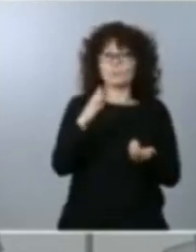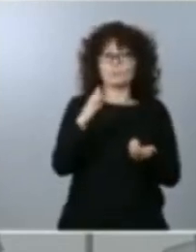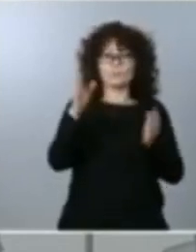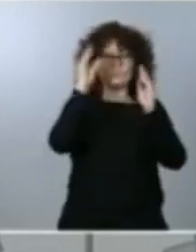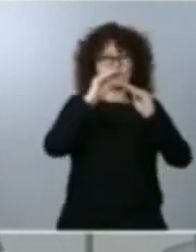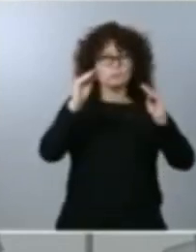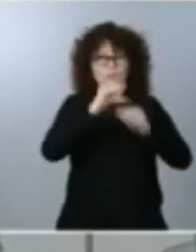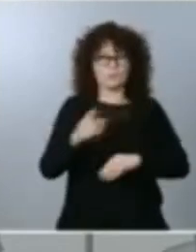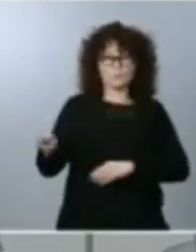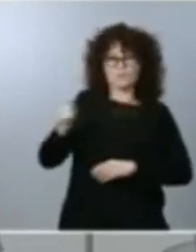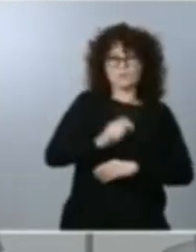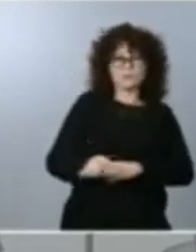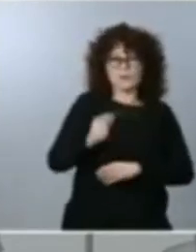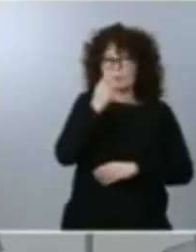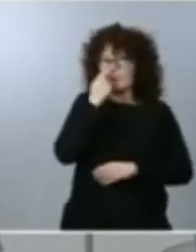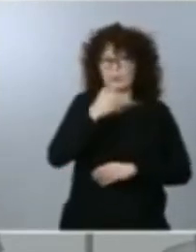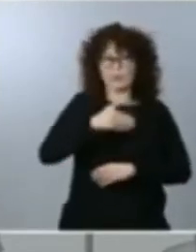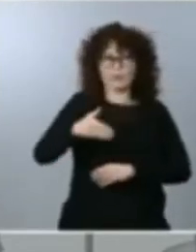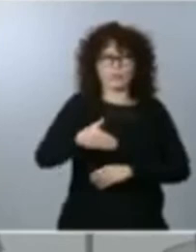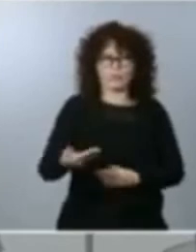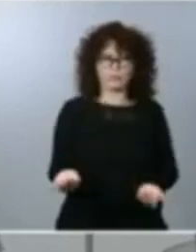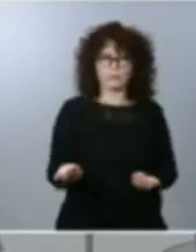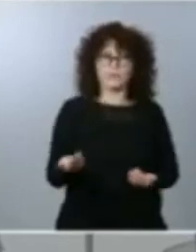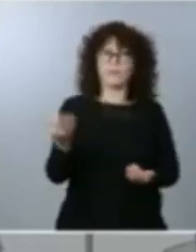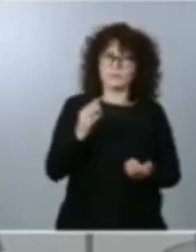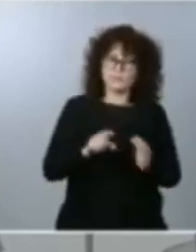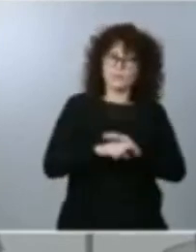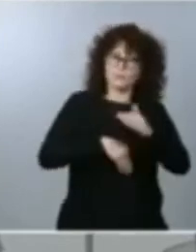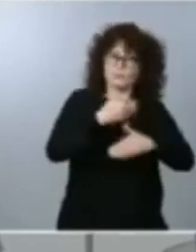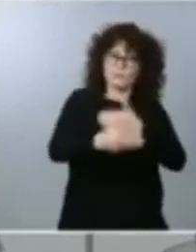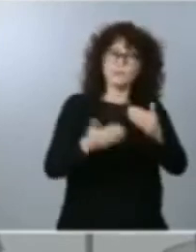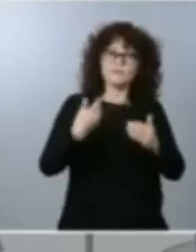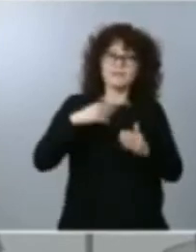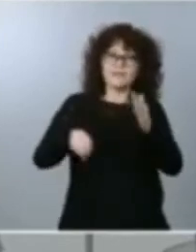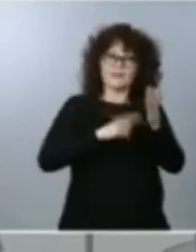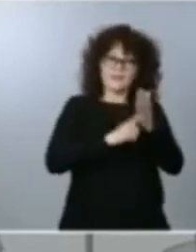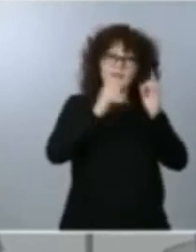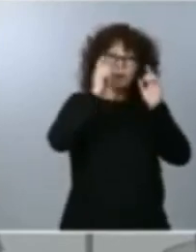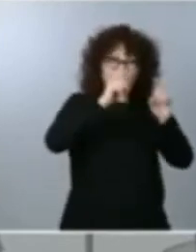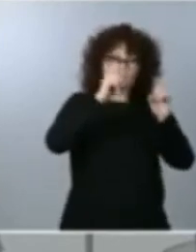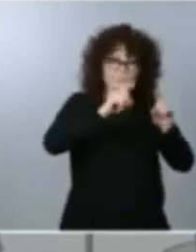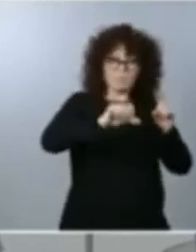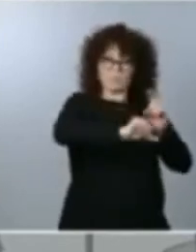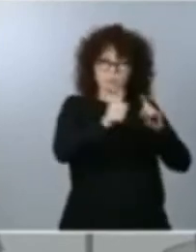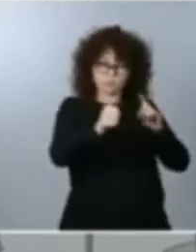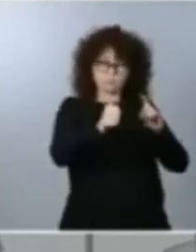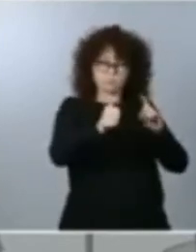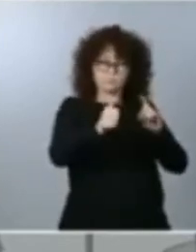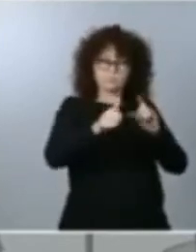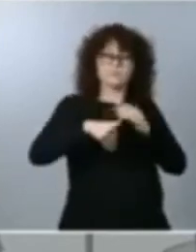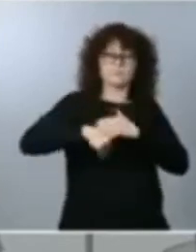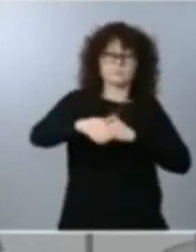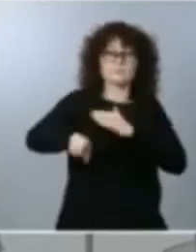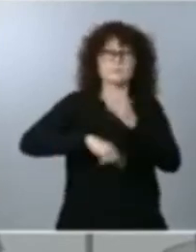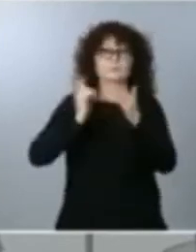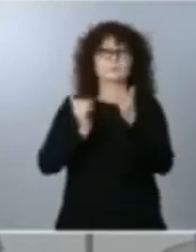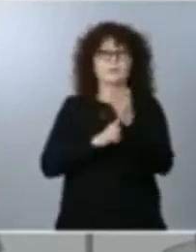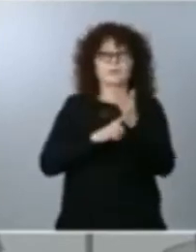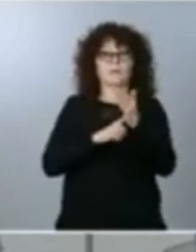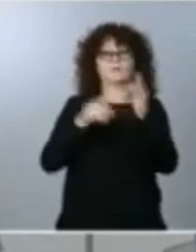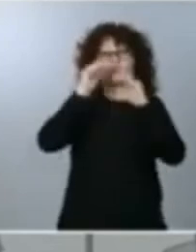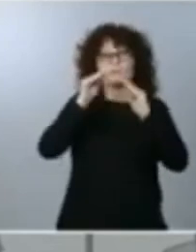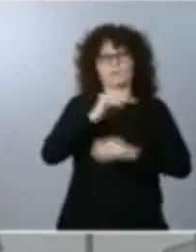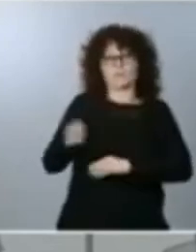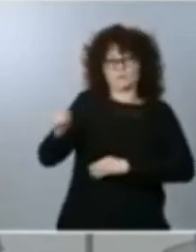por tanto una vez aprobada la nueva ley educativa ahora vamos a aprobar una nueva ley de formación profesional porque lo que queremos es modernizar